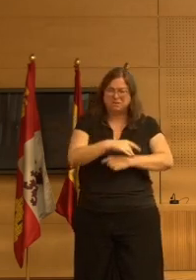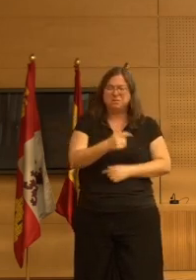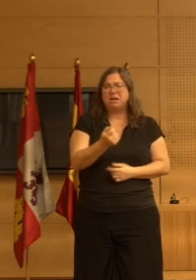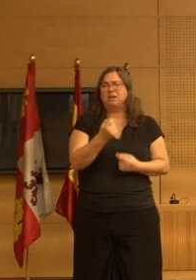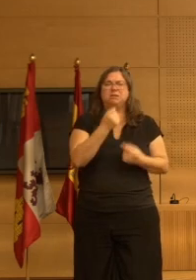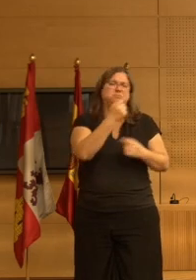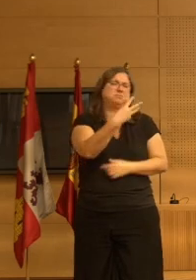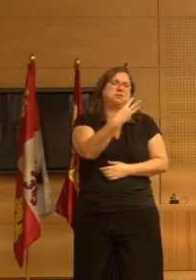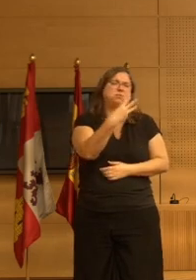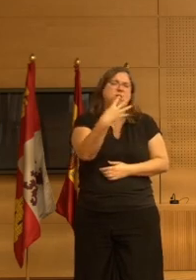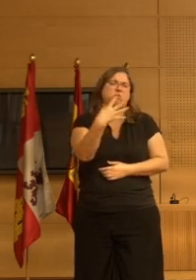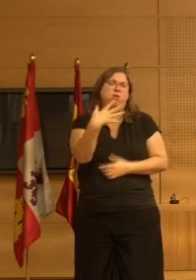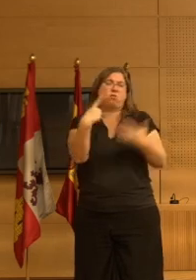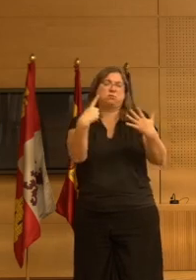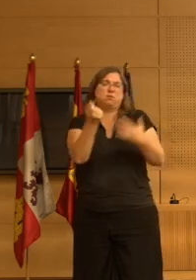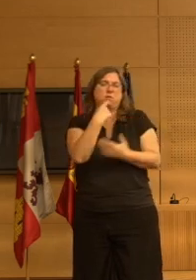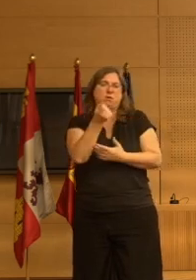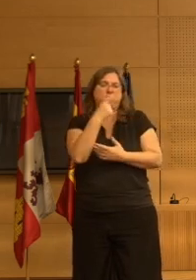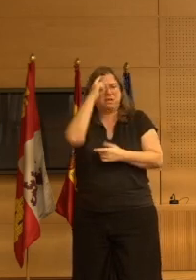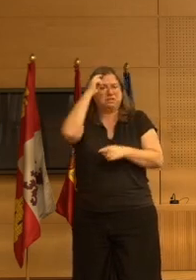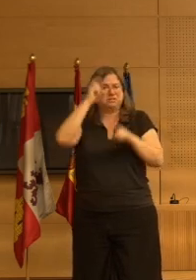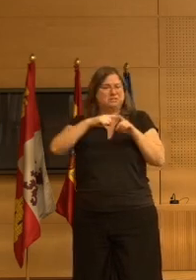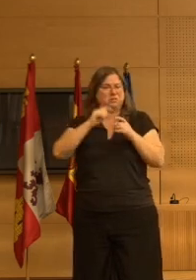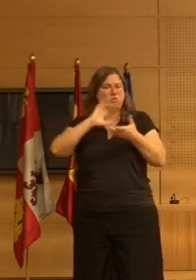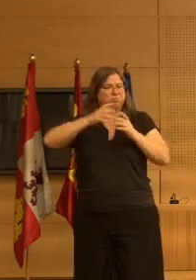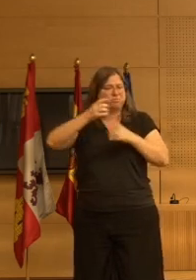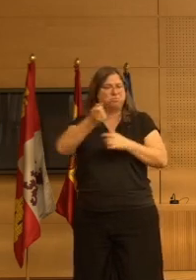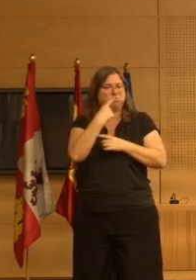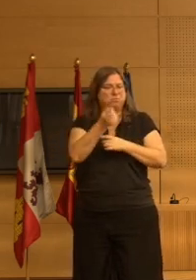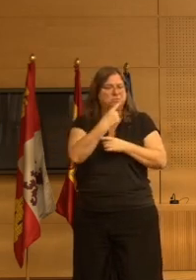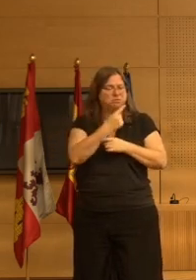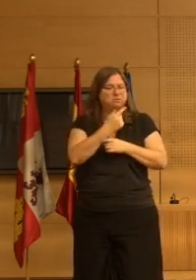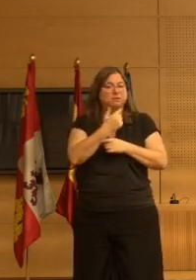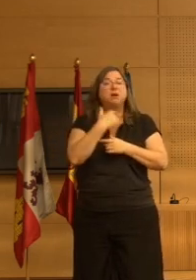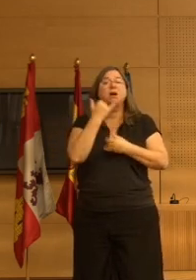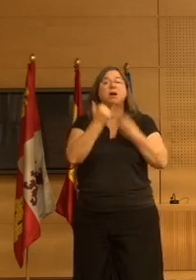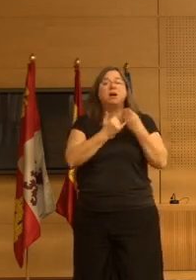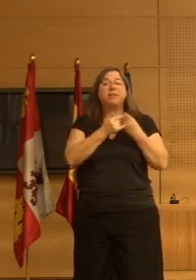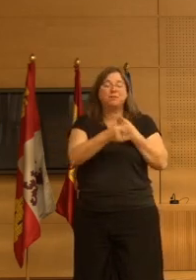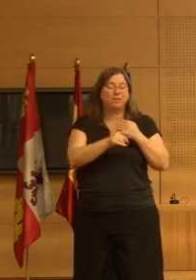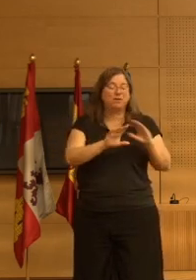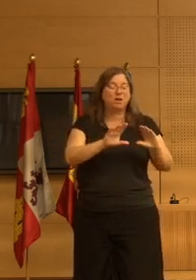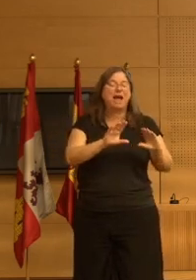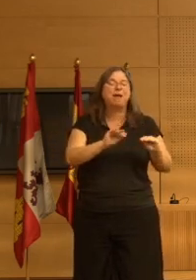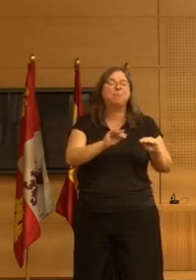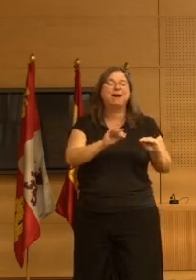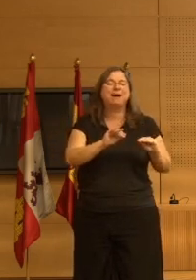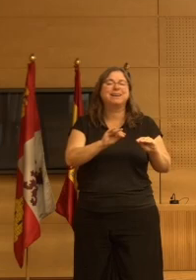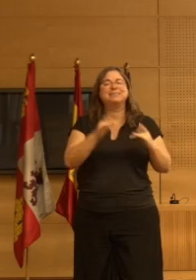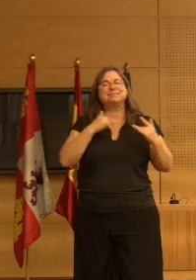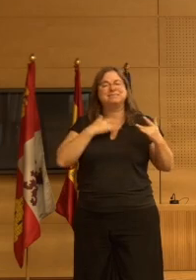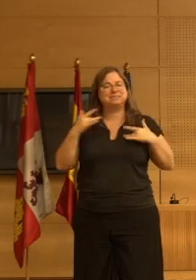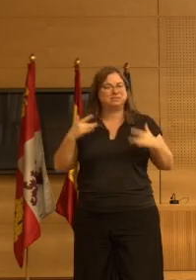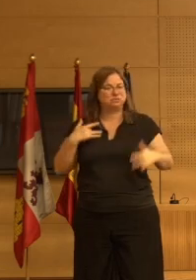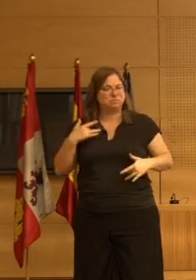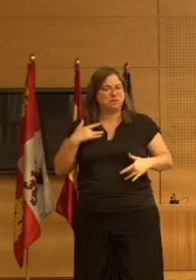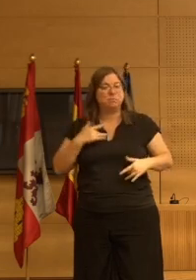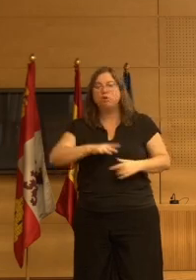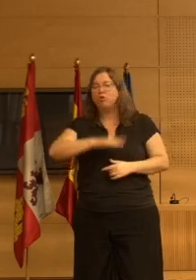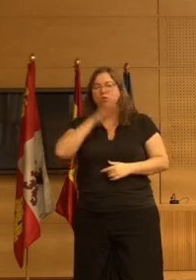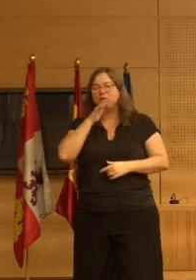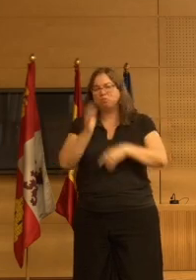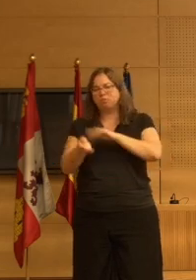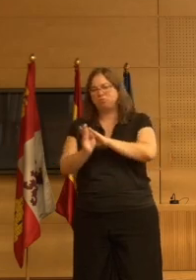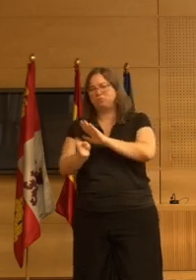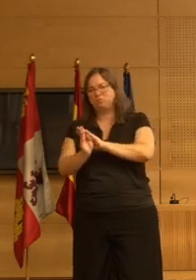psicofármacos no exagero y probablemente lo que estamos haciendo es apagar un poco el síntoma pero no tratar realmente la causa ¿no?